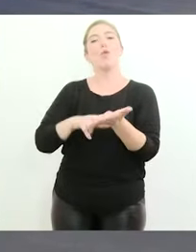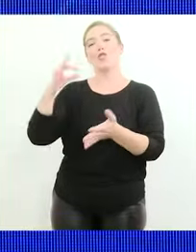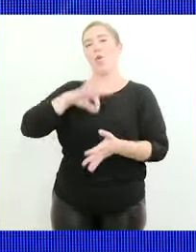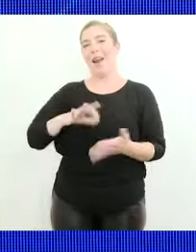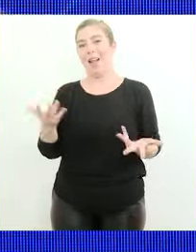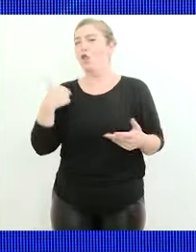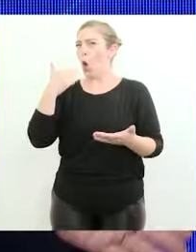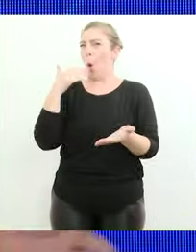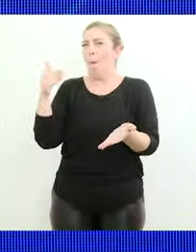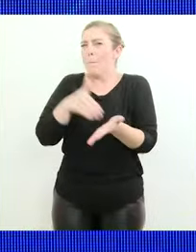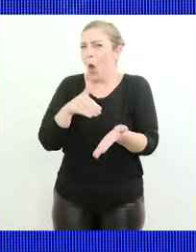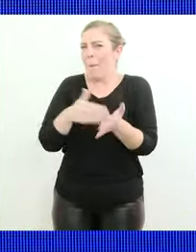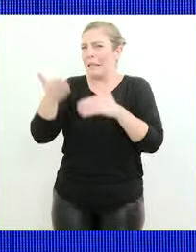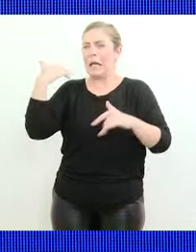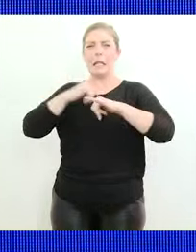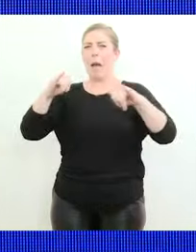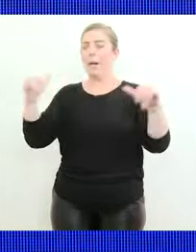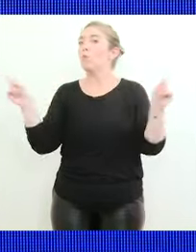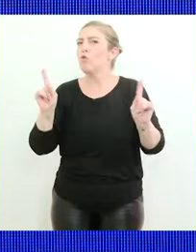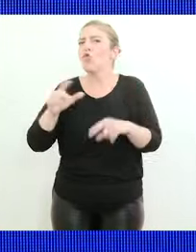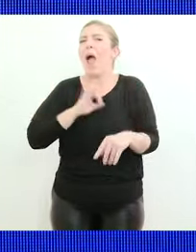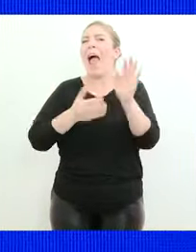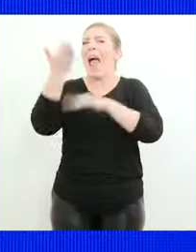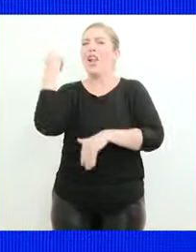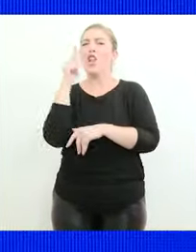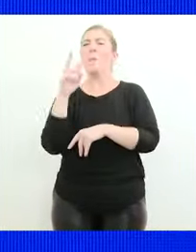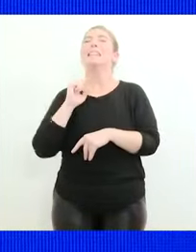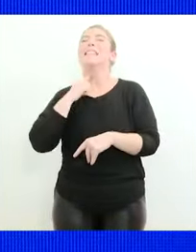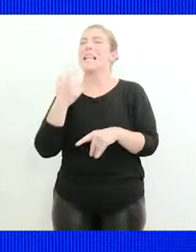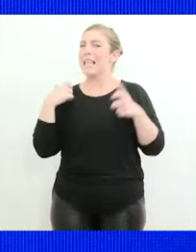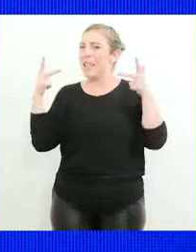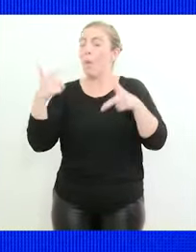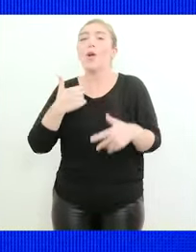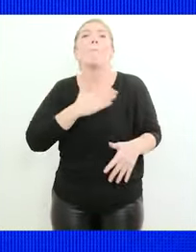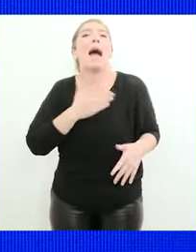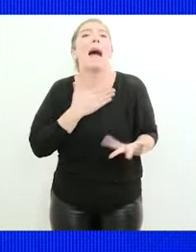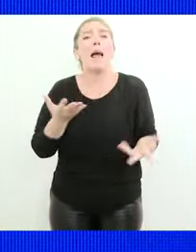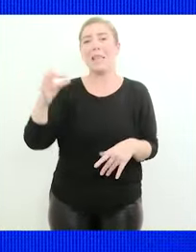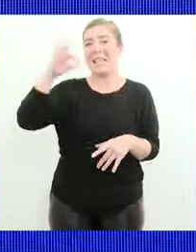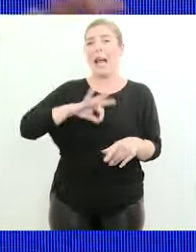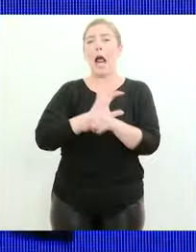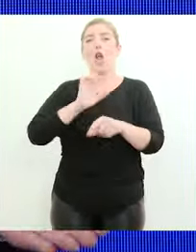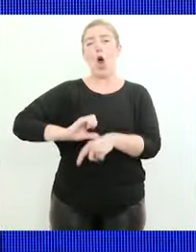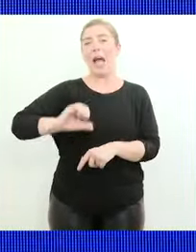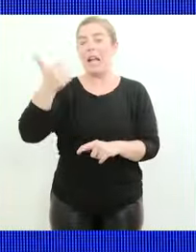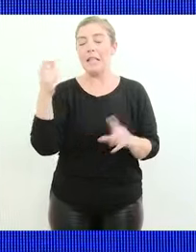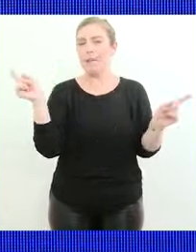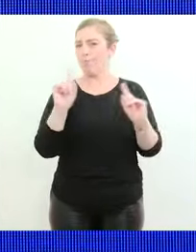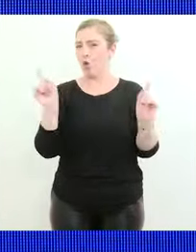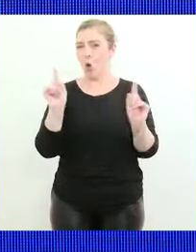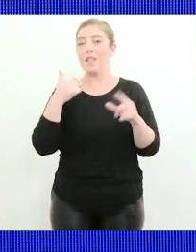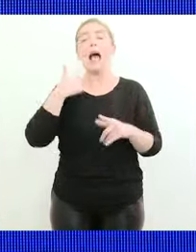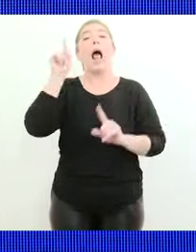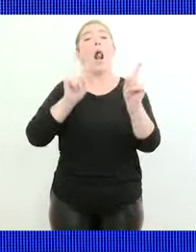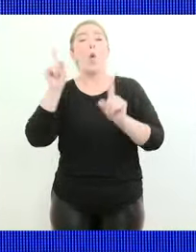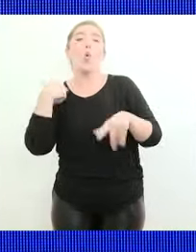menos. Vengo planteándolo desde el 2013 porque para mí el salario no es ganancia. Ver médicos que ahora pueden hacer guardias,